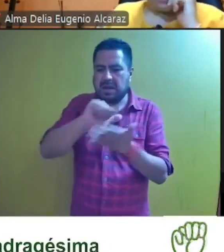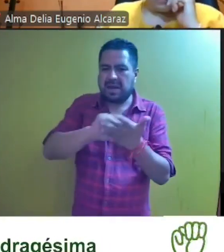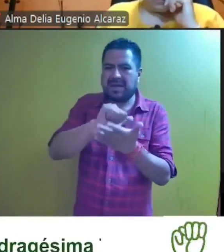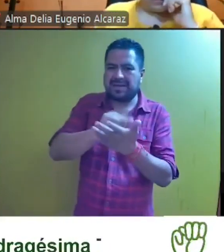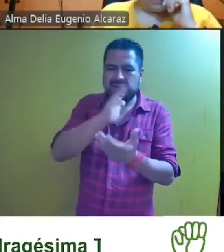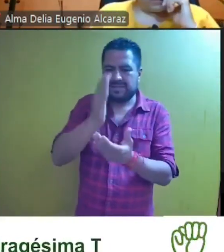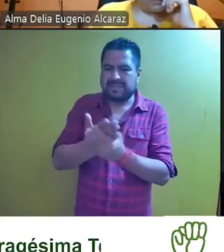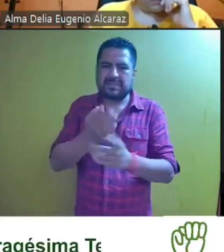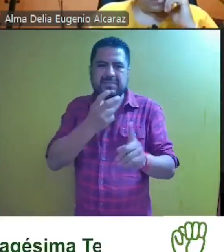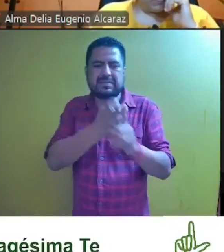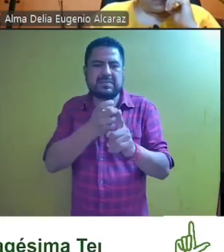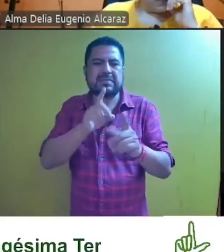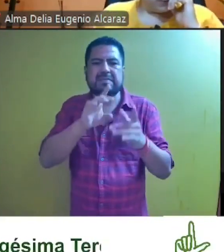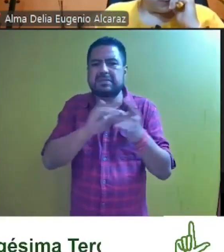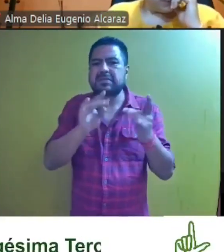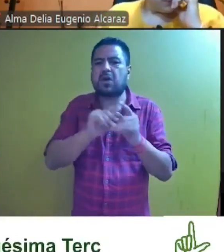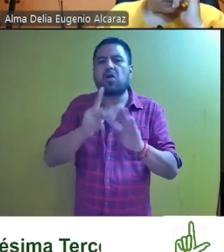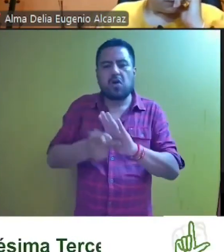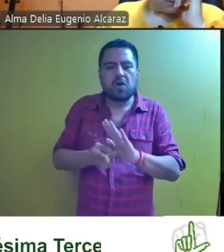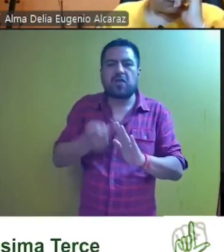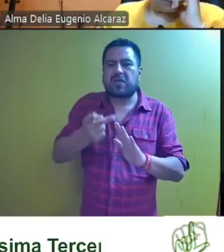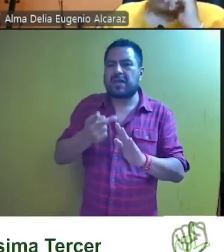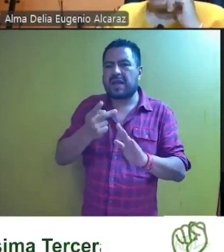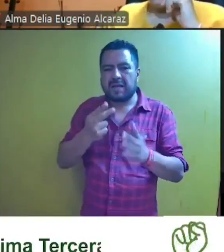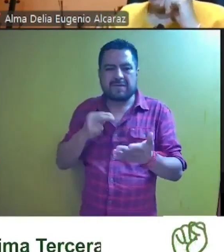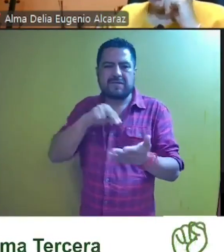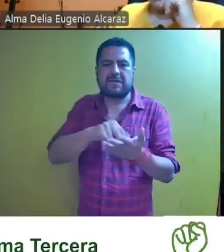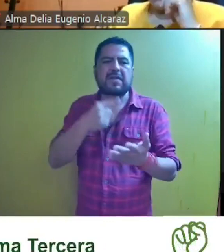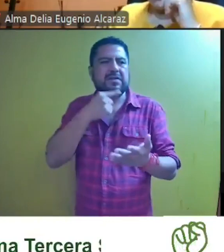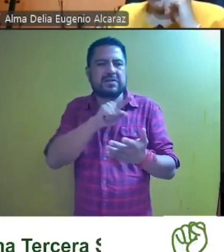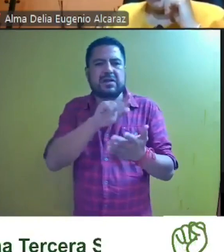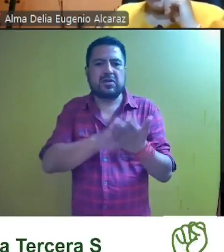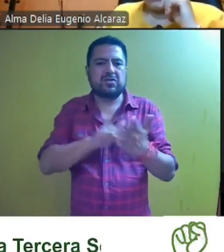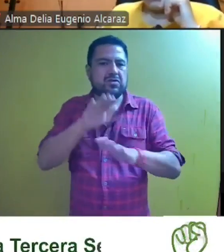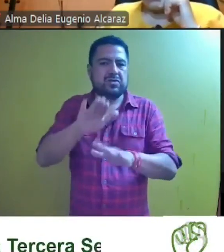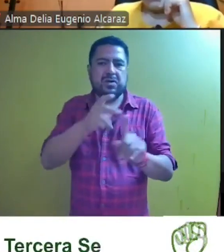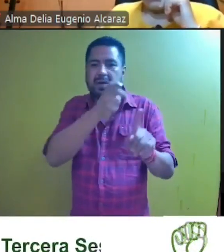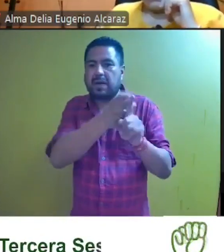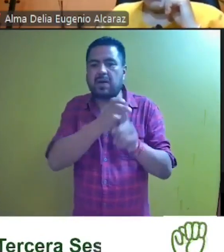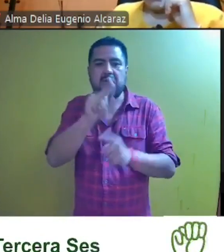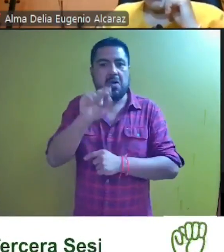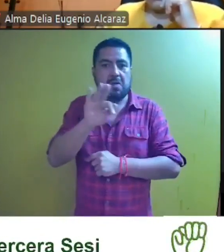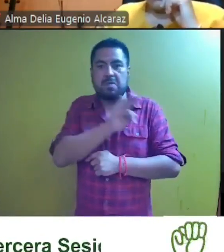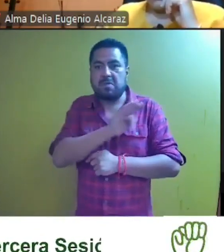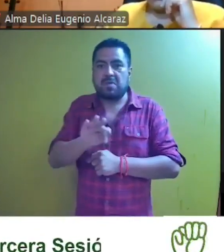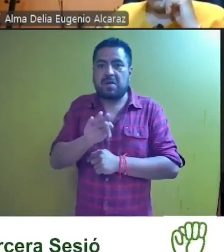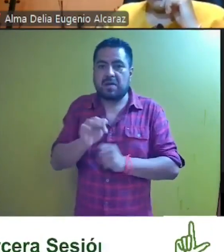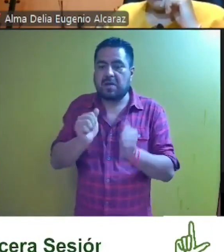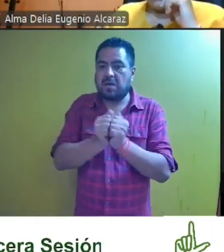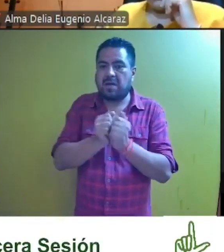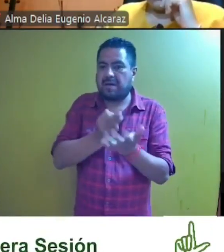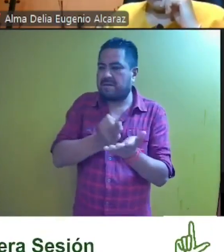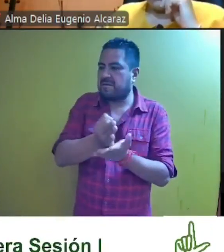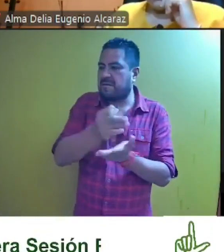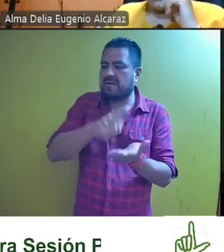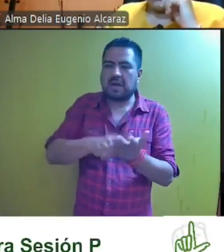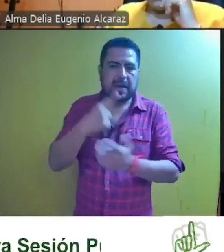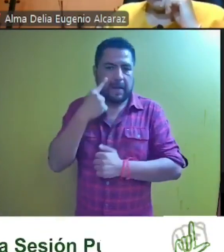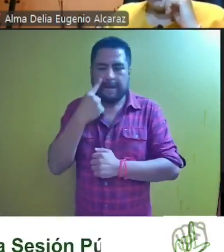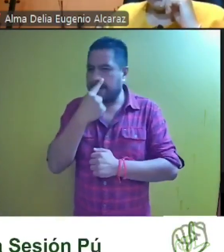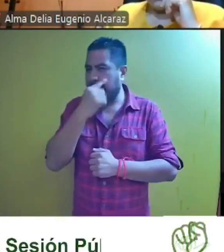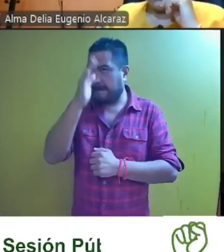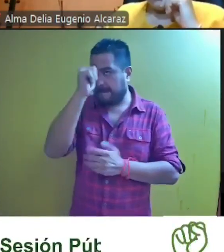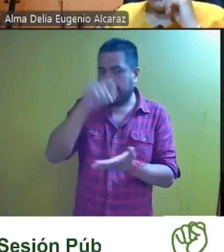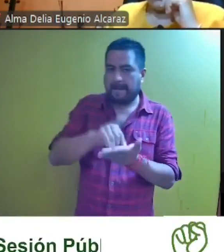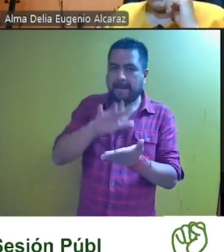expediente implicaría volver a emitir pronunciamiento sobre dicho documento lo cual no es posible al estar firme las consideraciones que en el